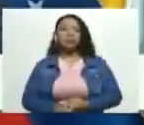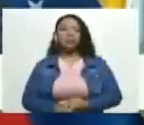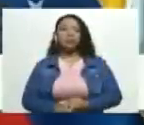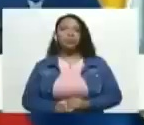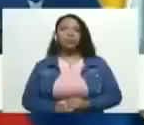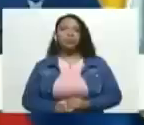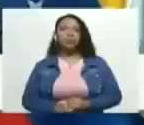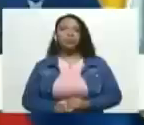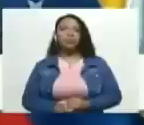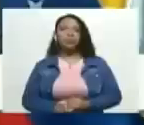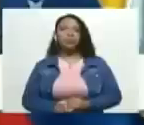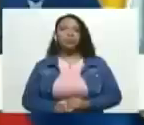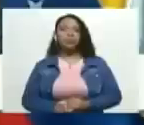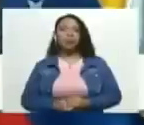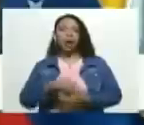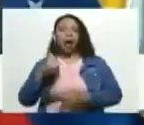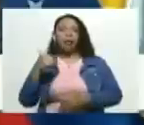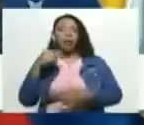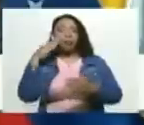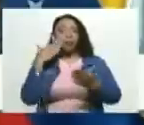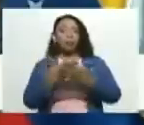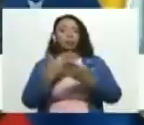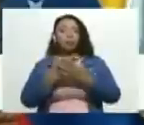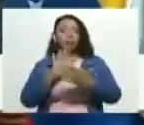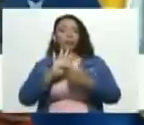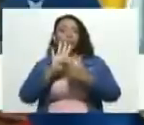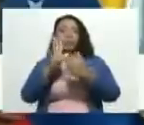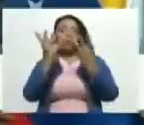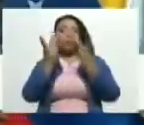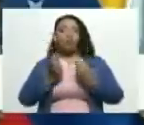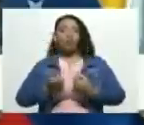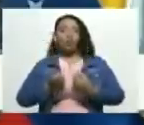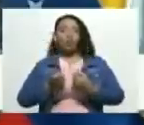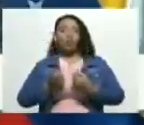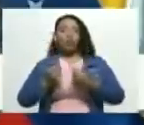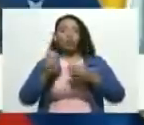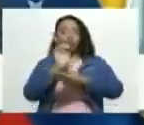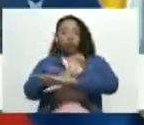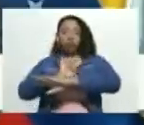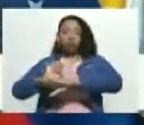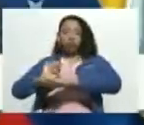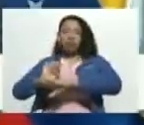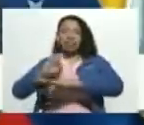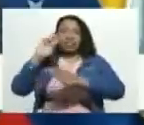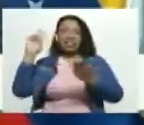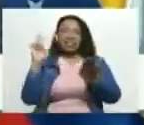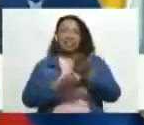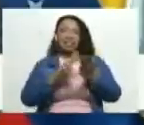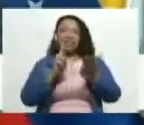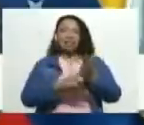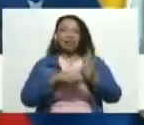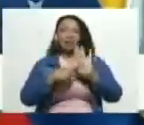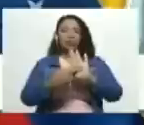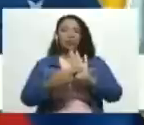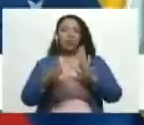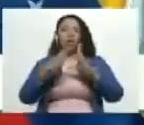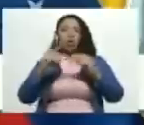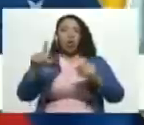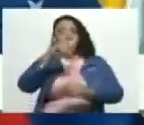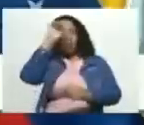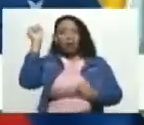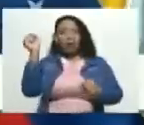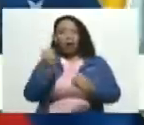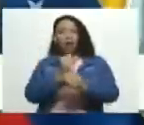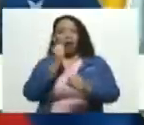esto demuestra con cifras con estadísticas reales todo un trabajo